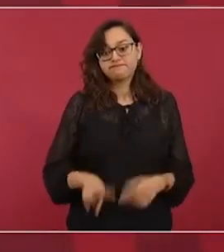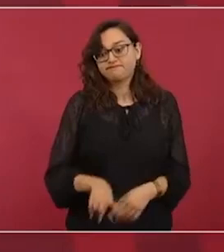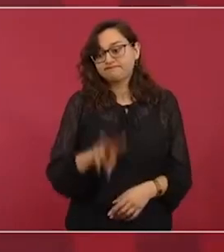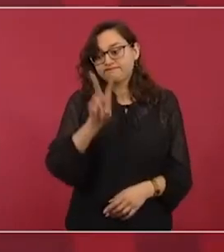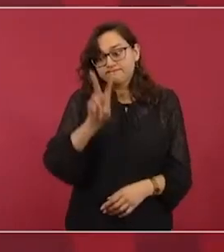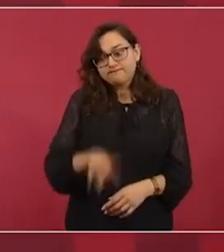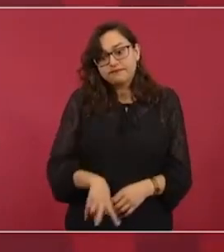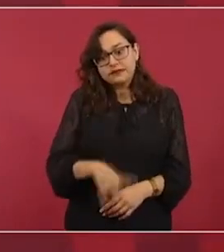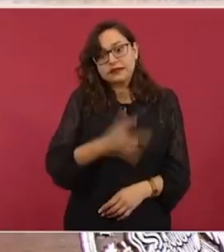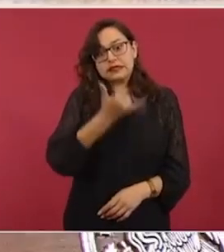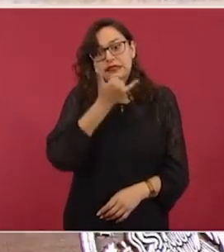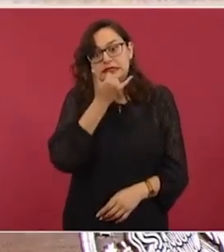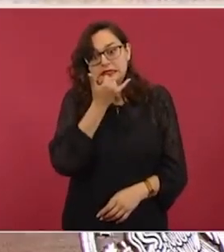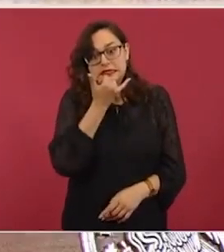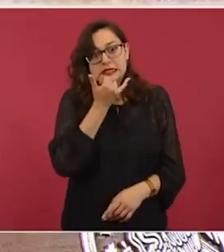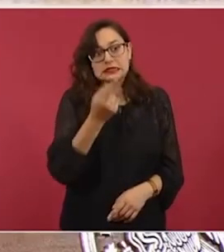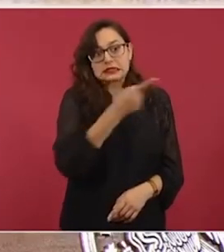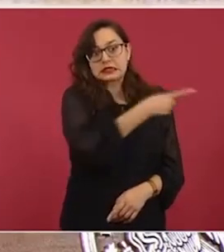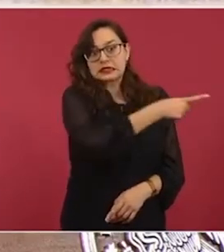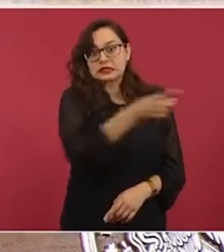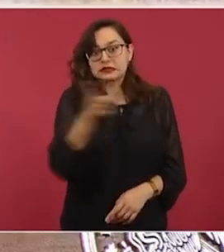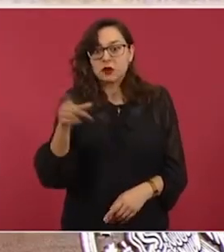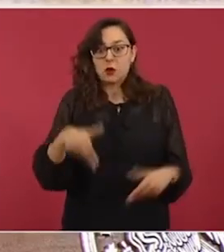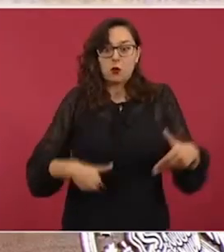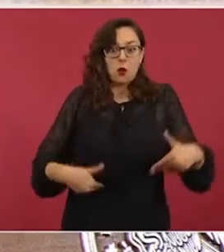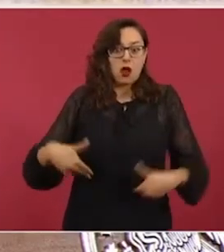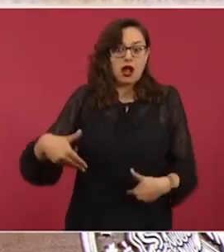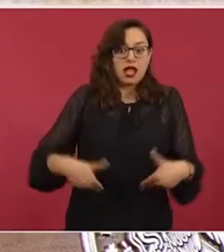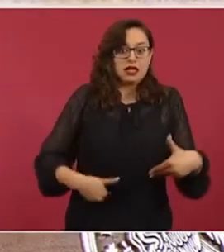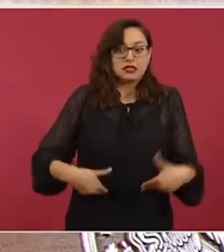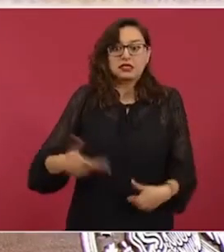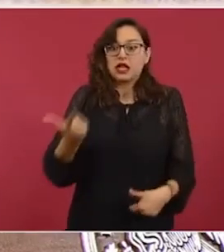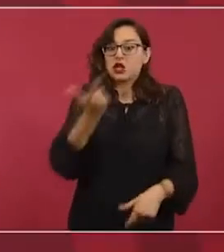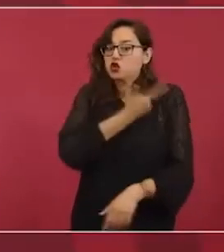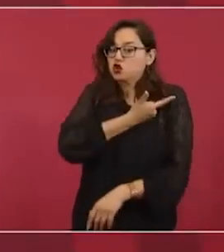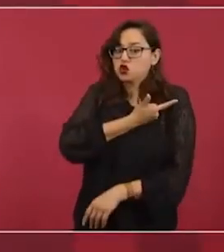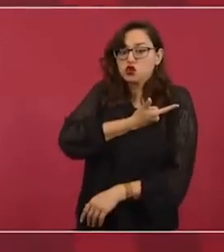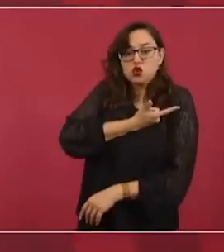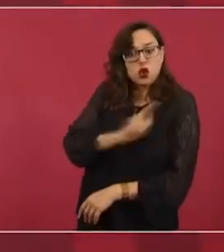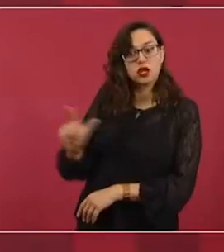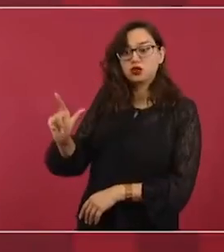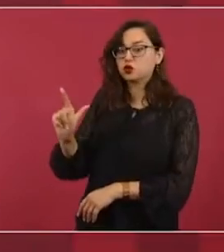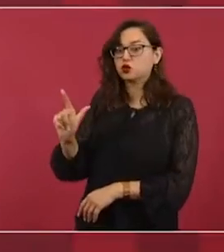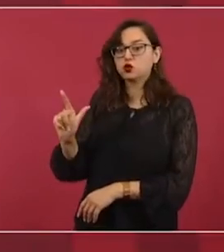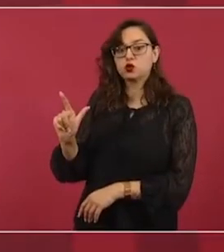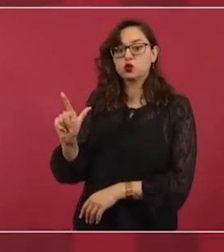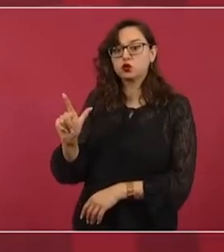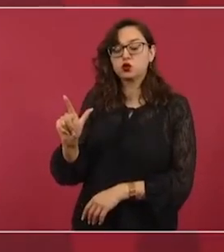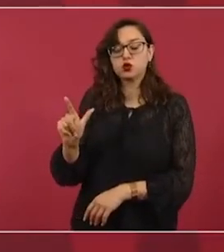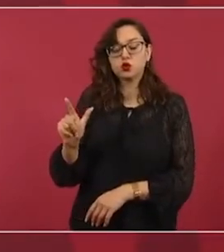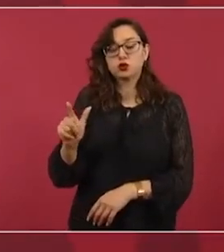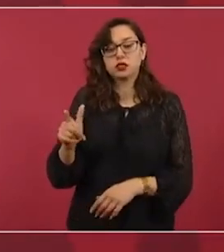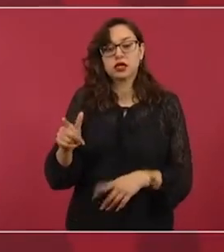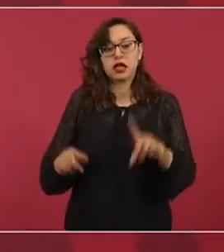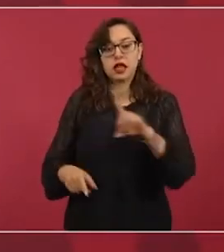a los conservadores, a la derecha,